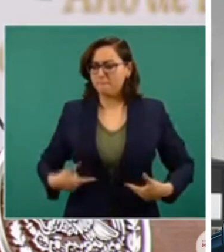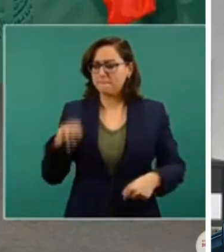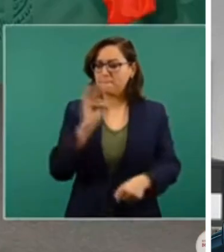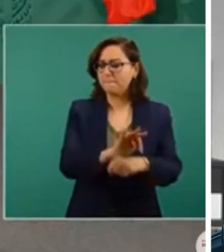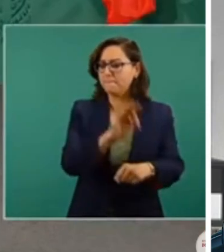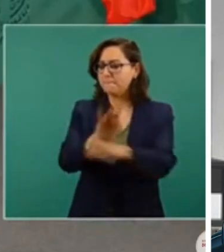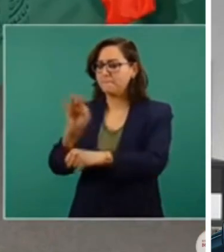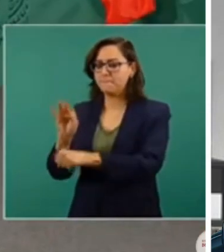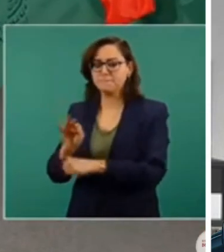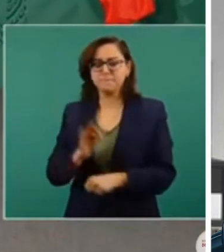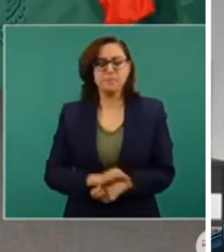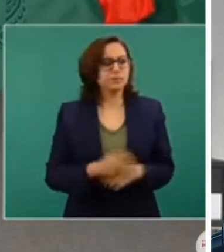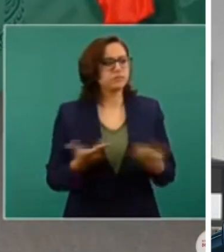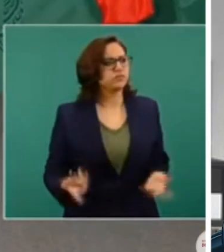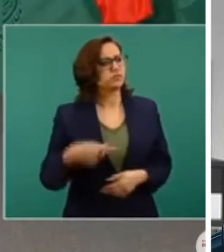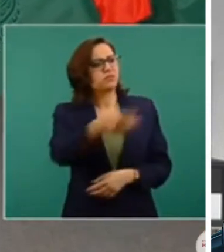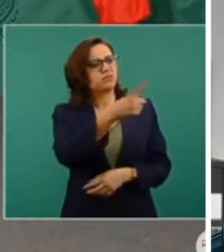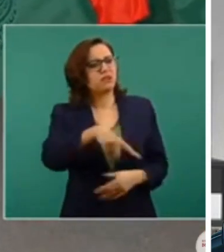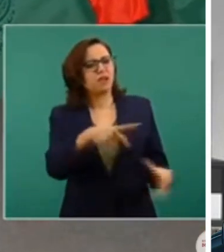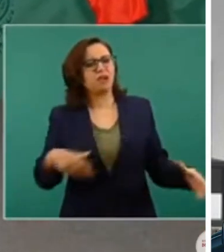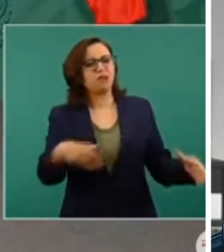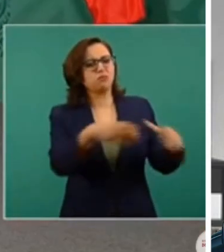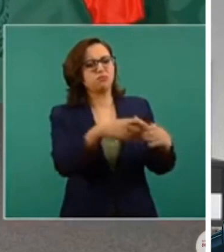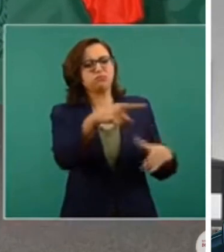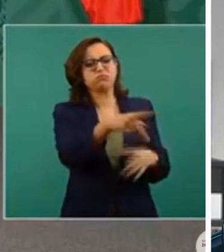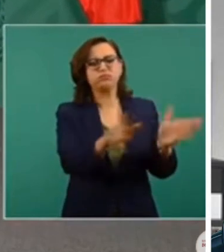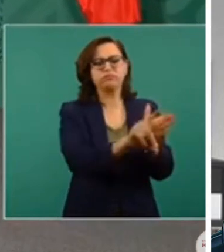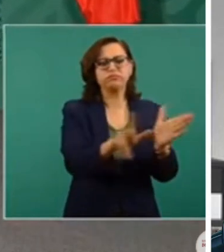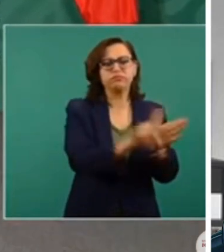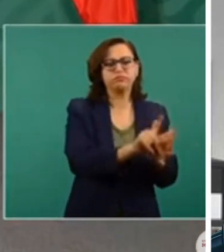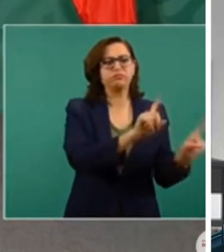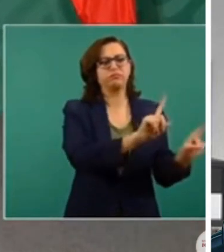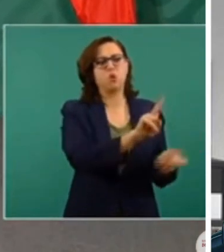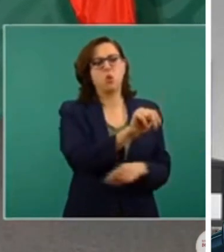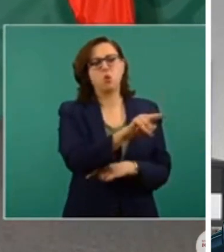Los medios, el universal y todo eso,